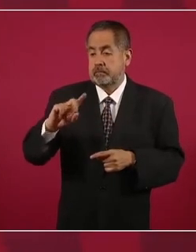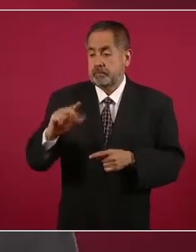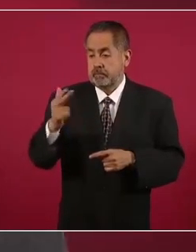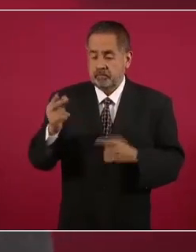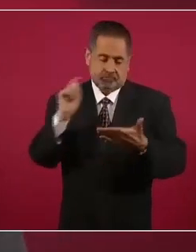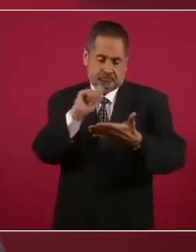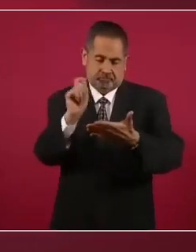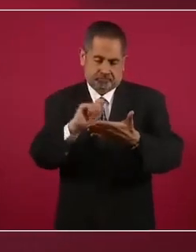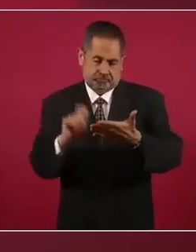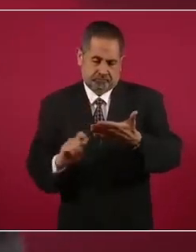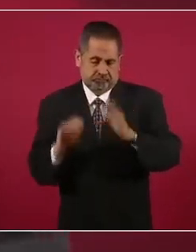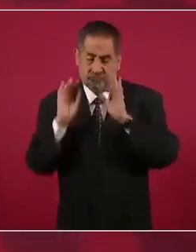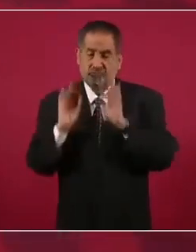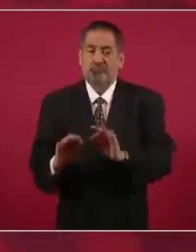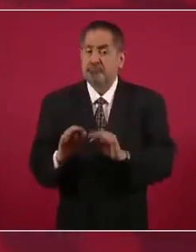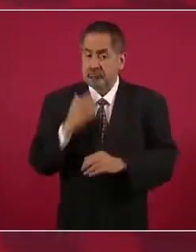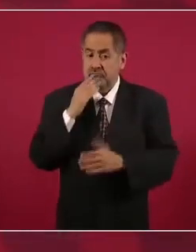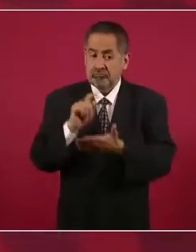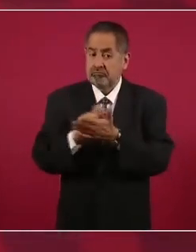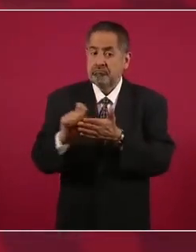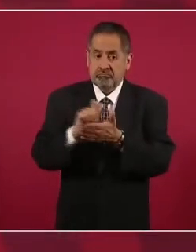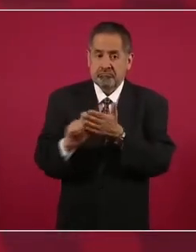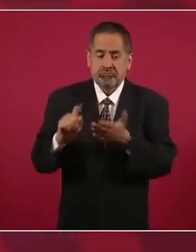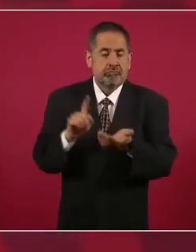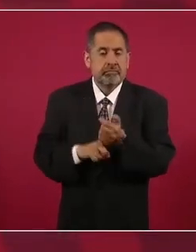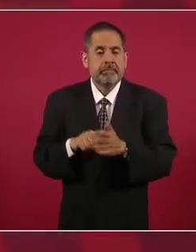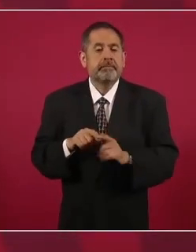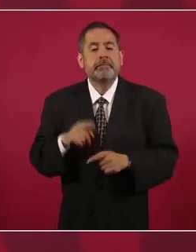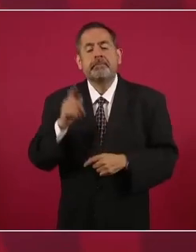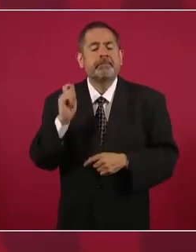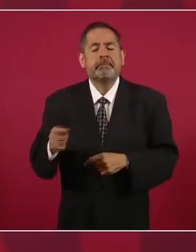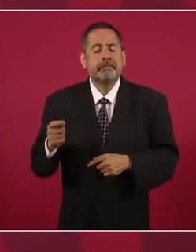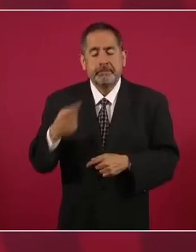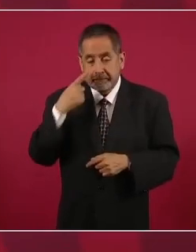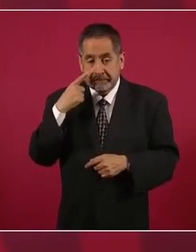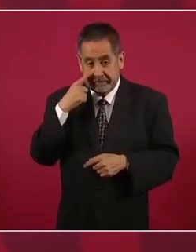se apoyan en una encuesta